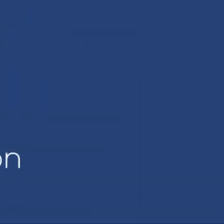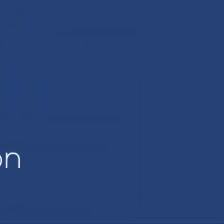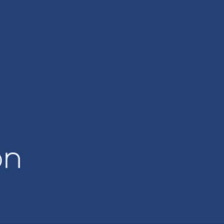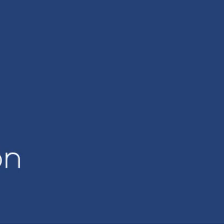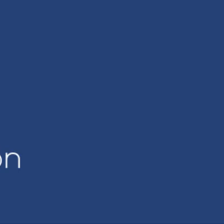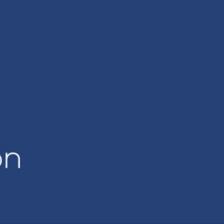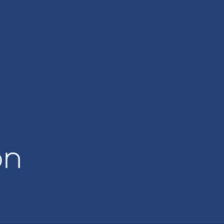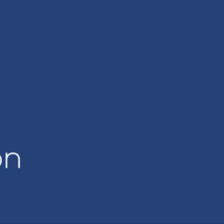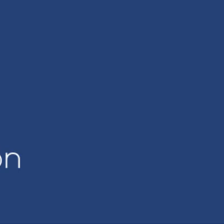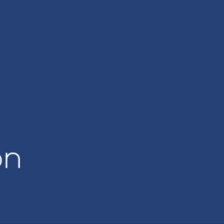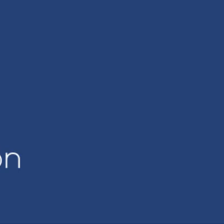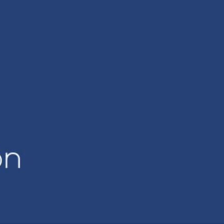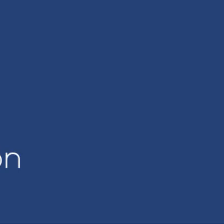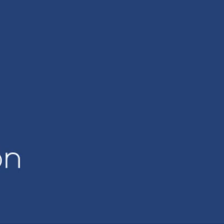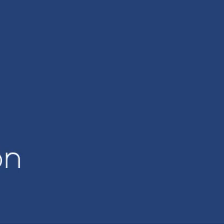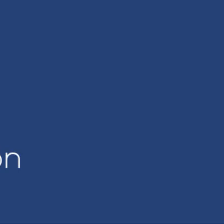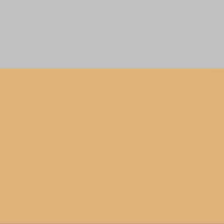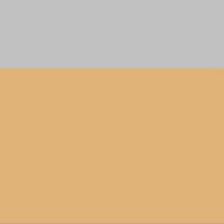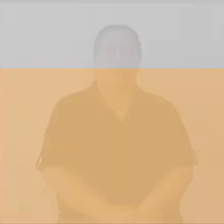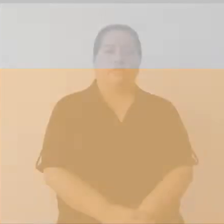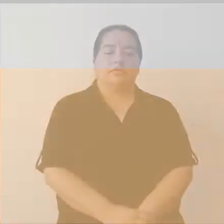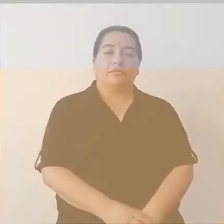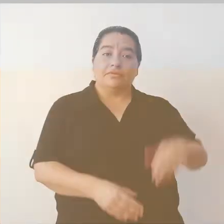ELECCIONES SIN DISCRIMINACIÓN